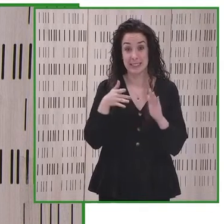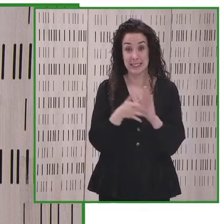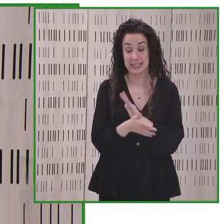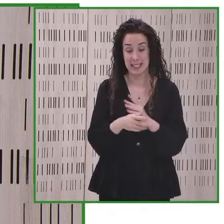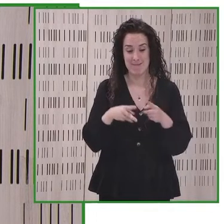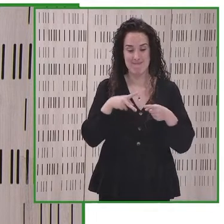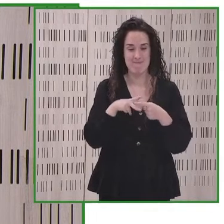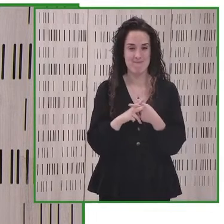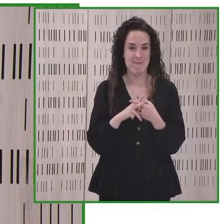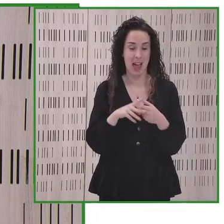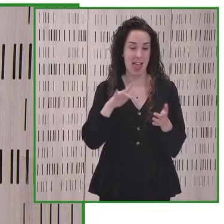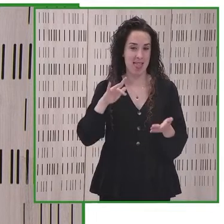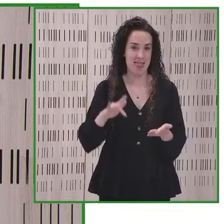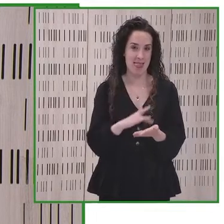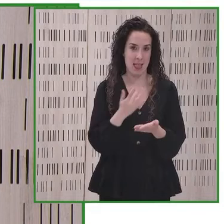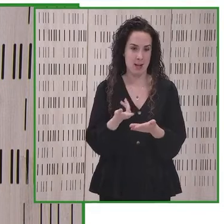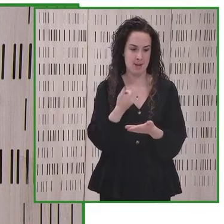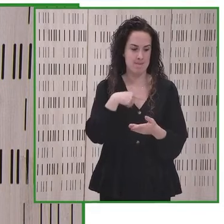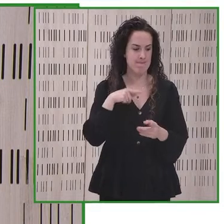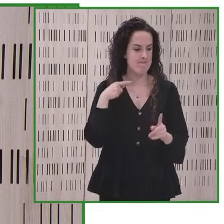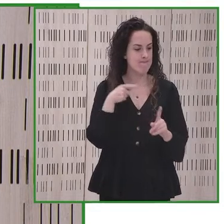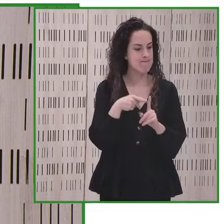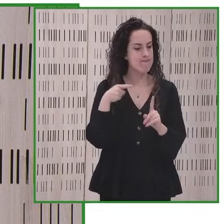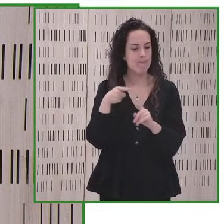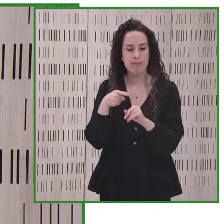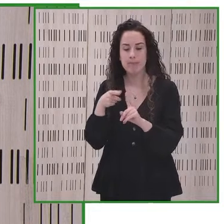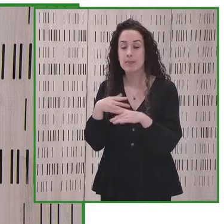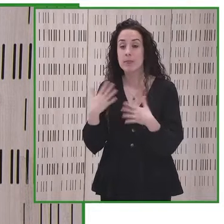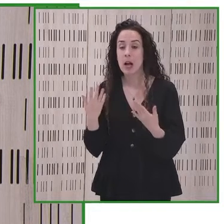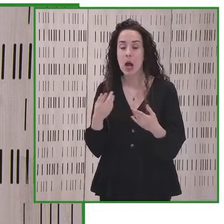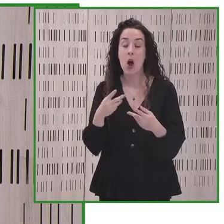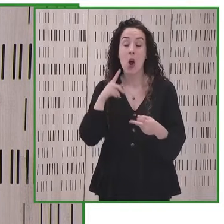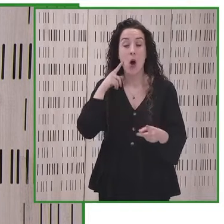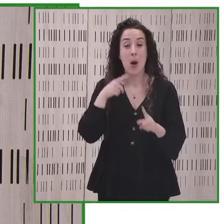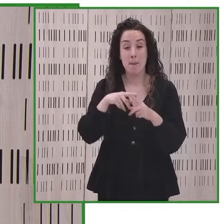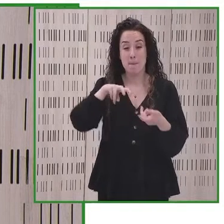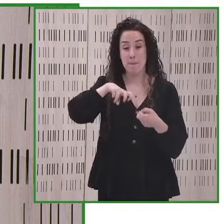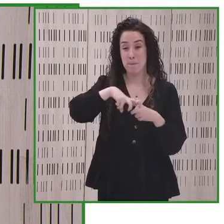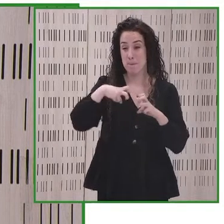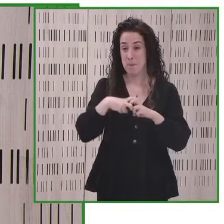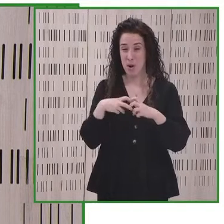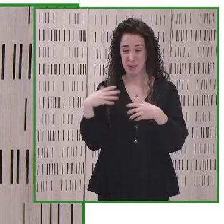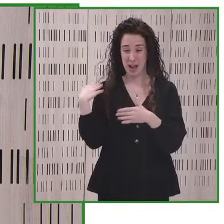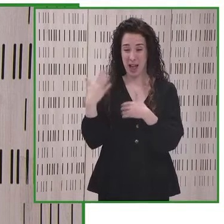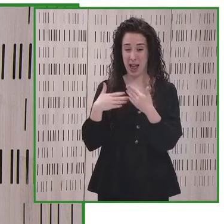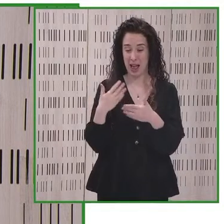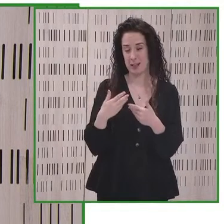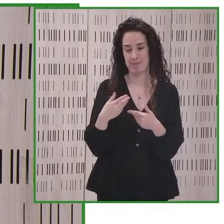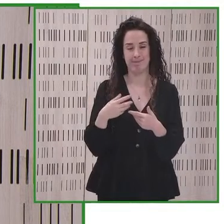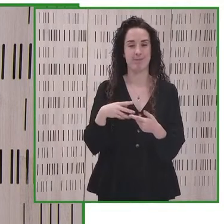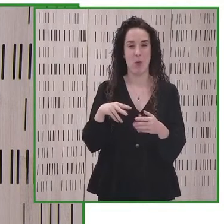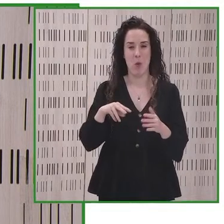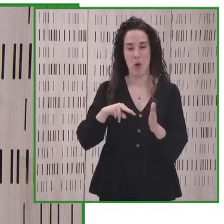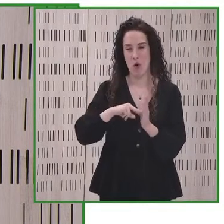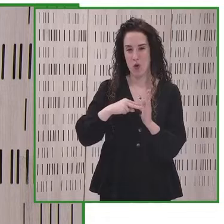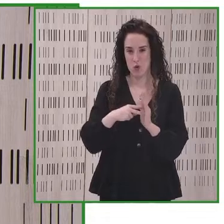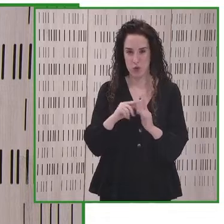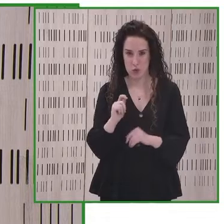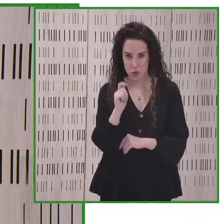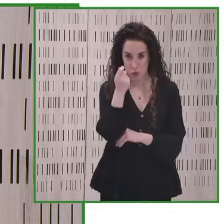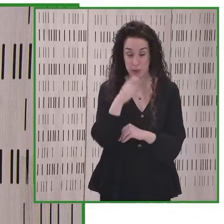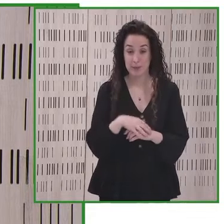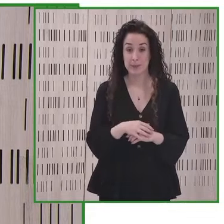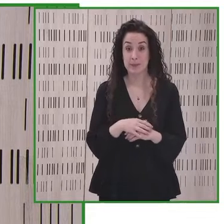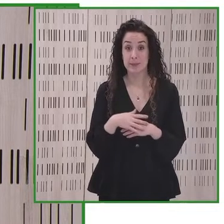para alcanzar soluciones a problemas cotidianos y contaremos con exposiciones provenientes de todo el mundo y con la moderación de Pablo Lecuona